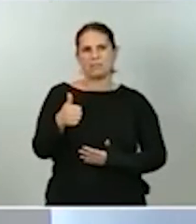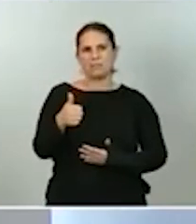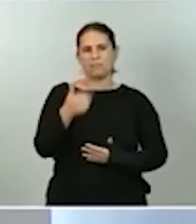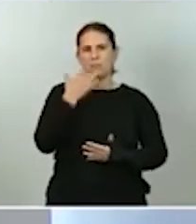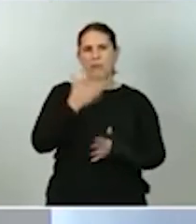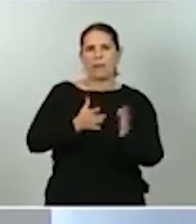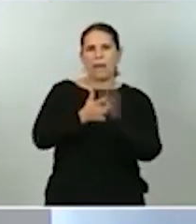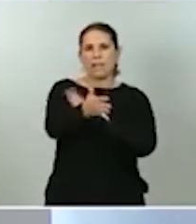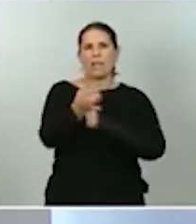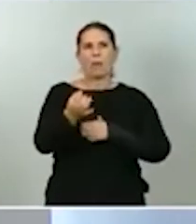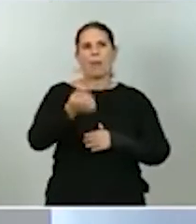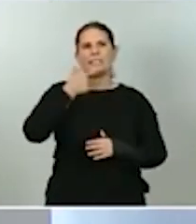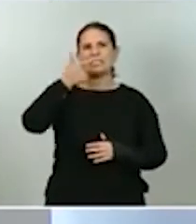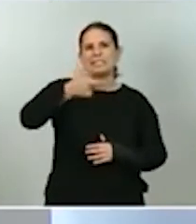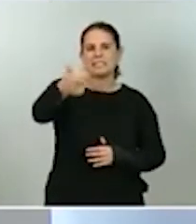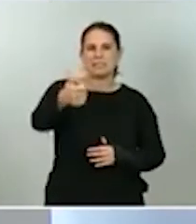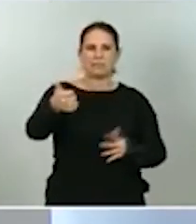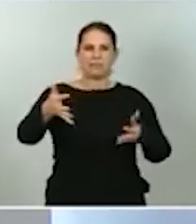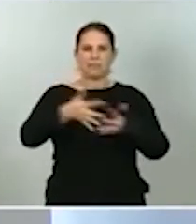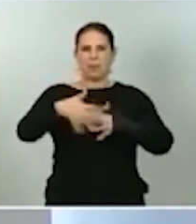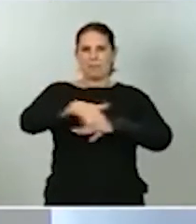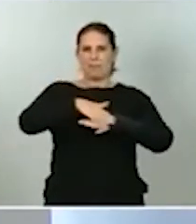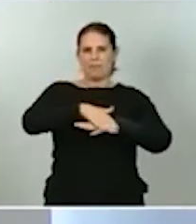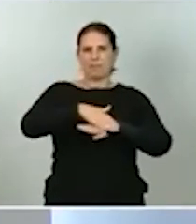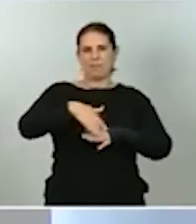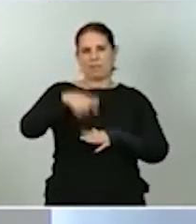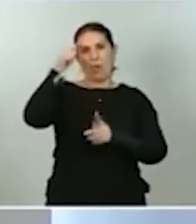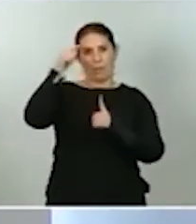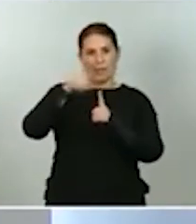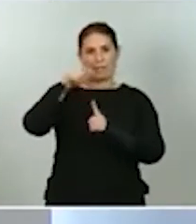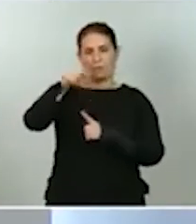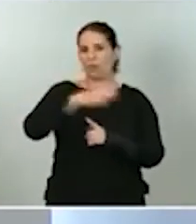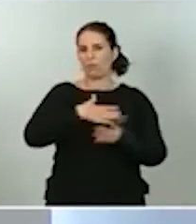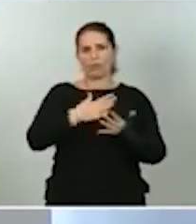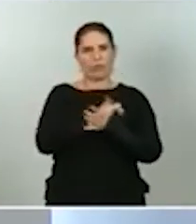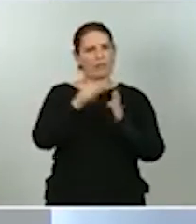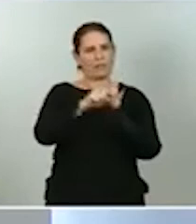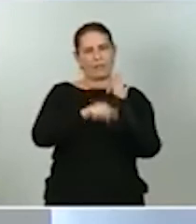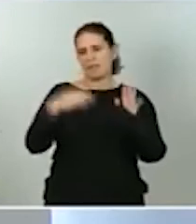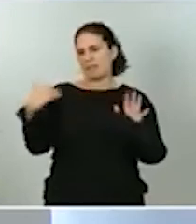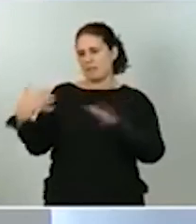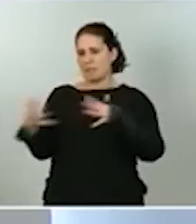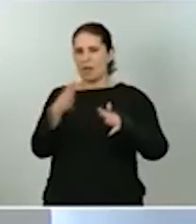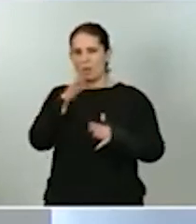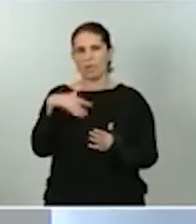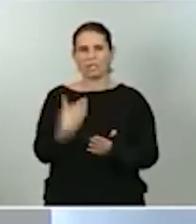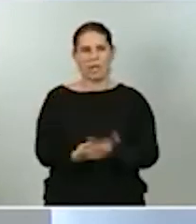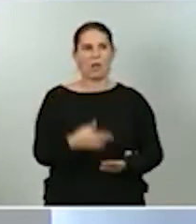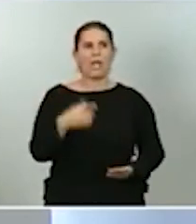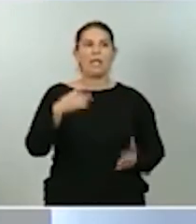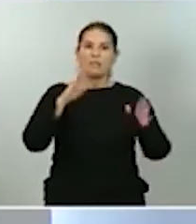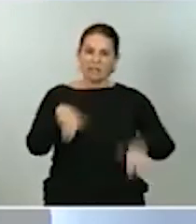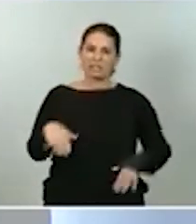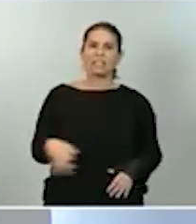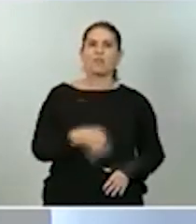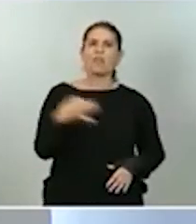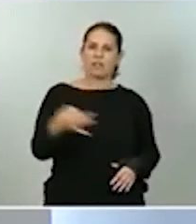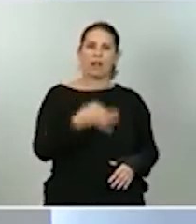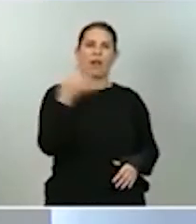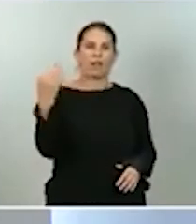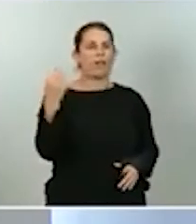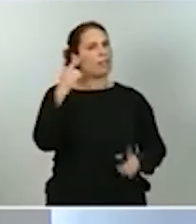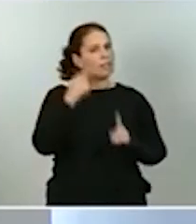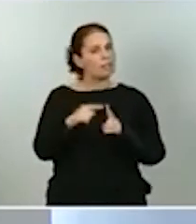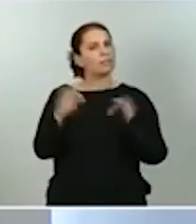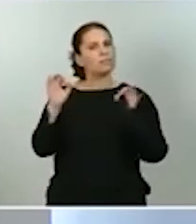objetivo principal de todas las medidas que hemos puesto en marcha desde marzo y que están siendo eficaces, precisamente para evitar ese